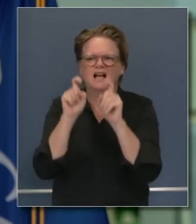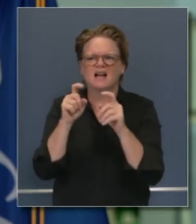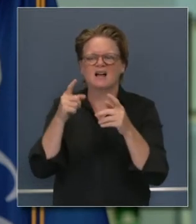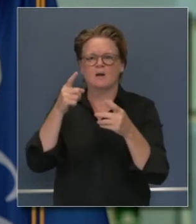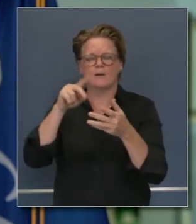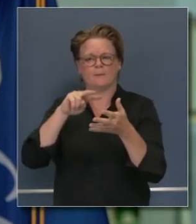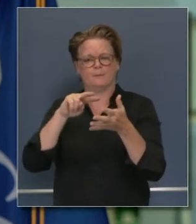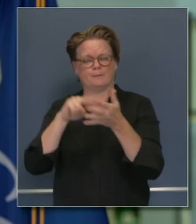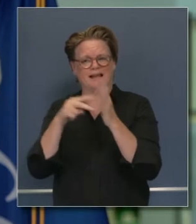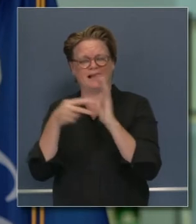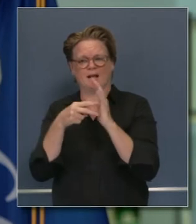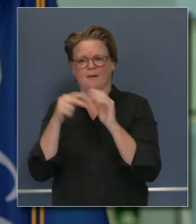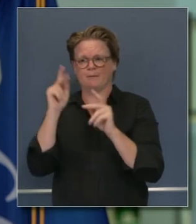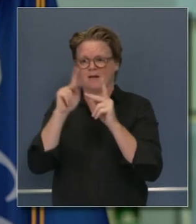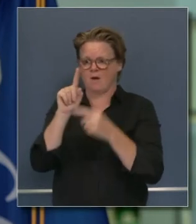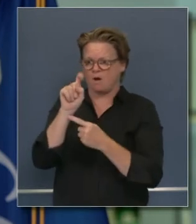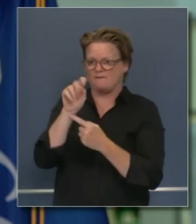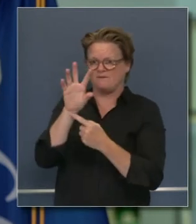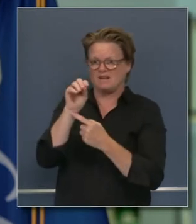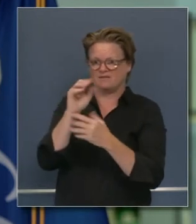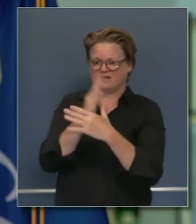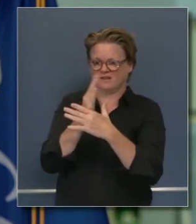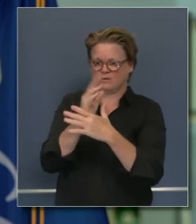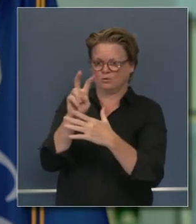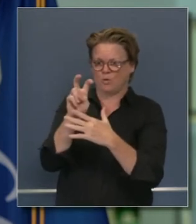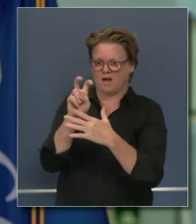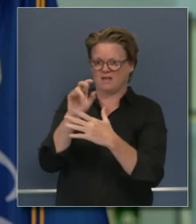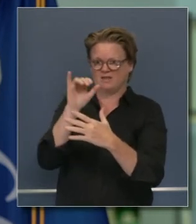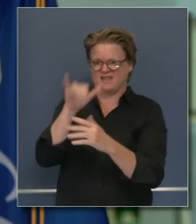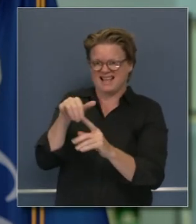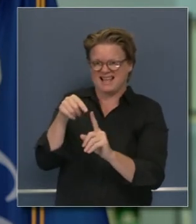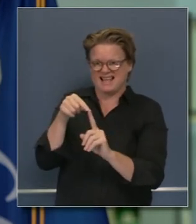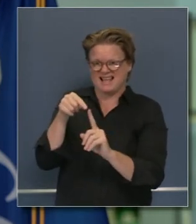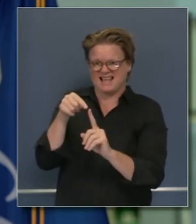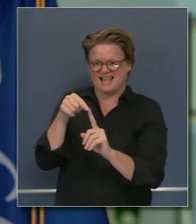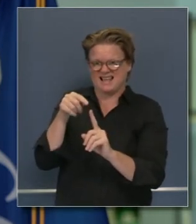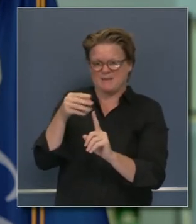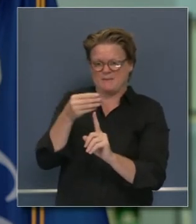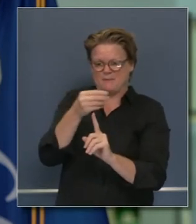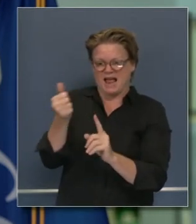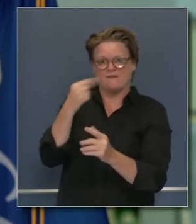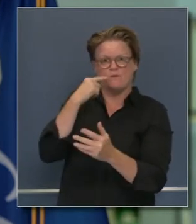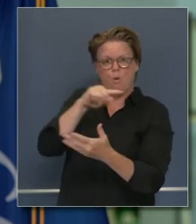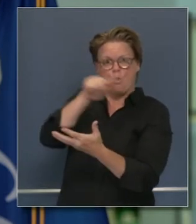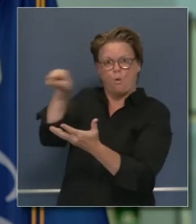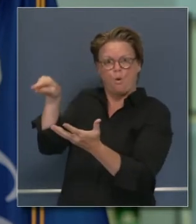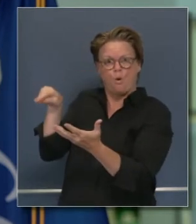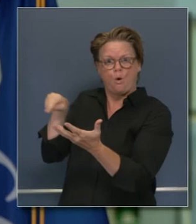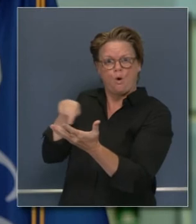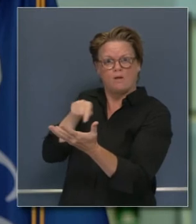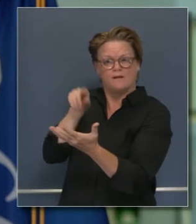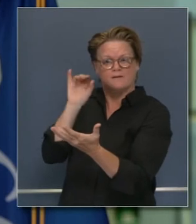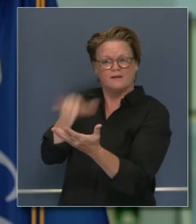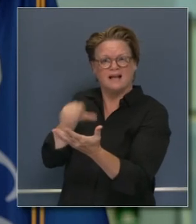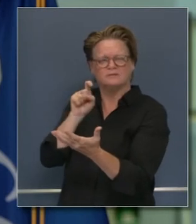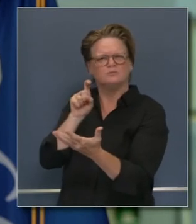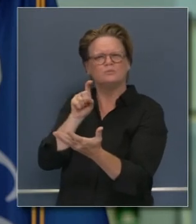cubre todos esos gastos así es como puede usted obtener una cifra comparable